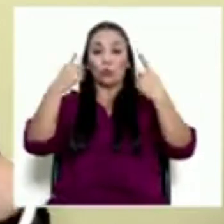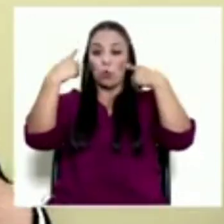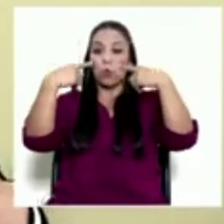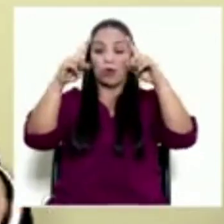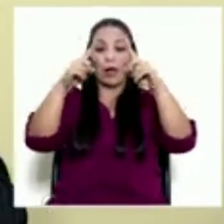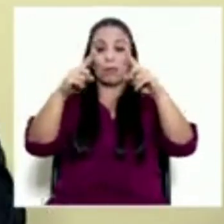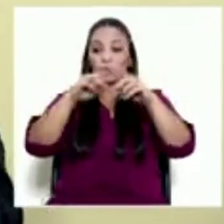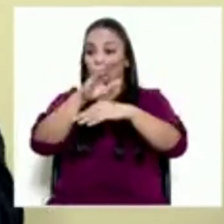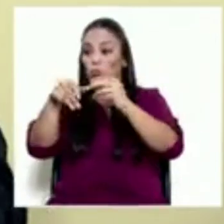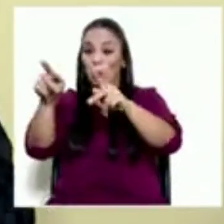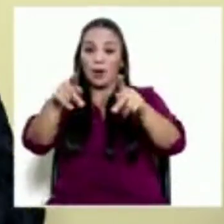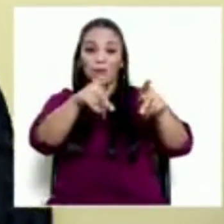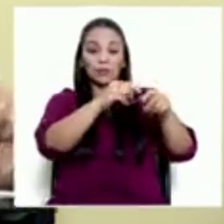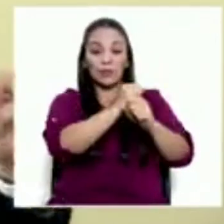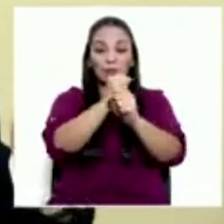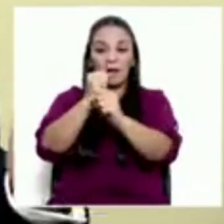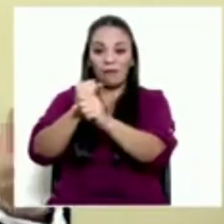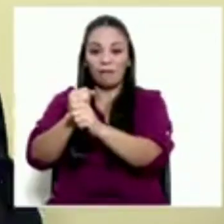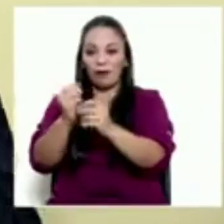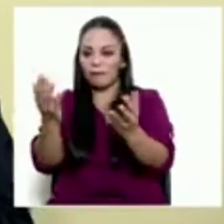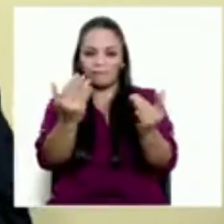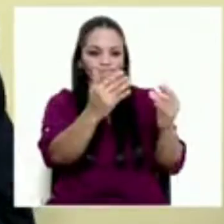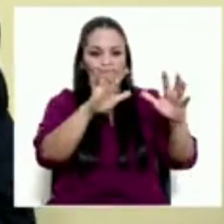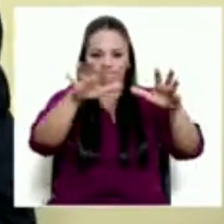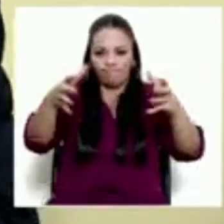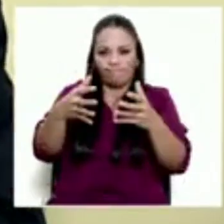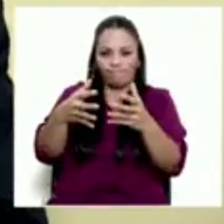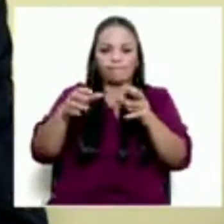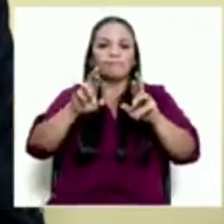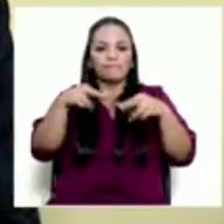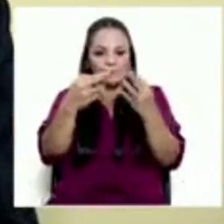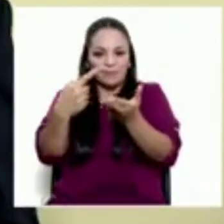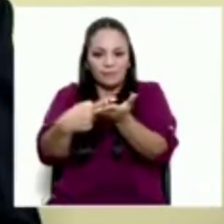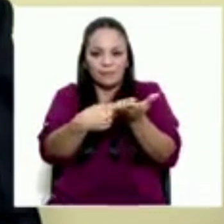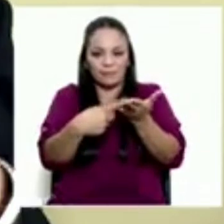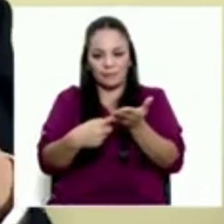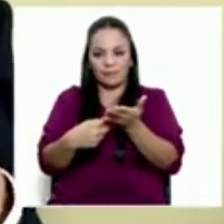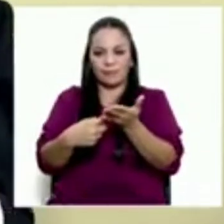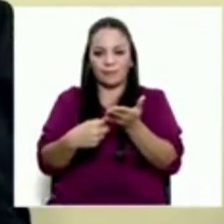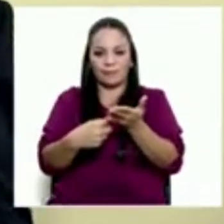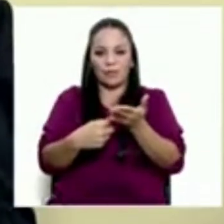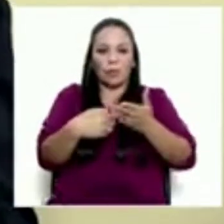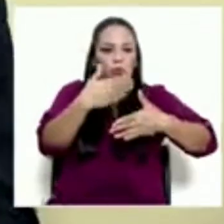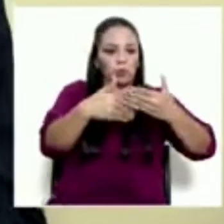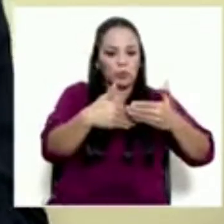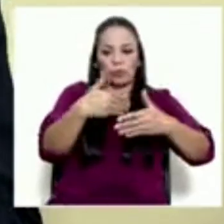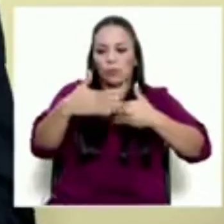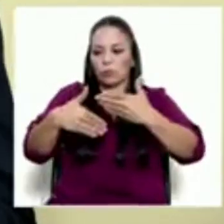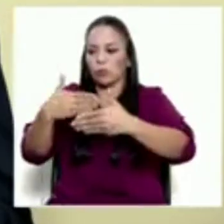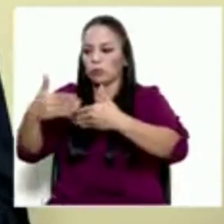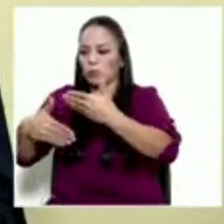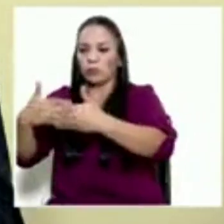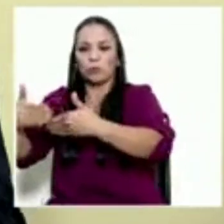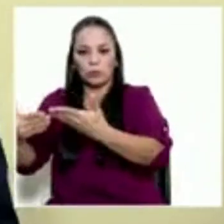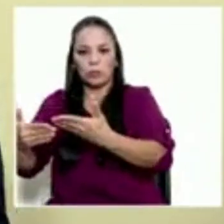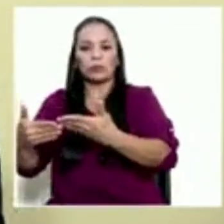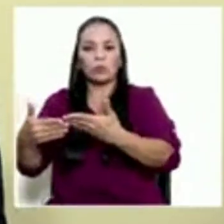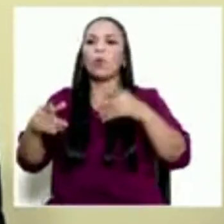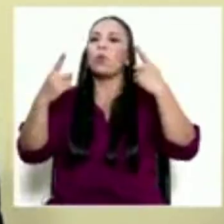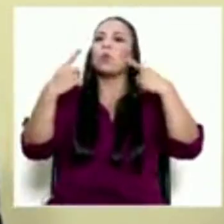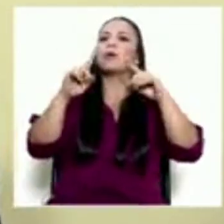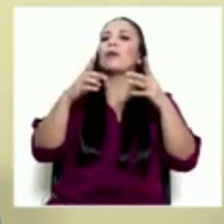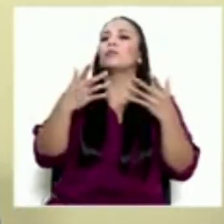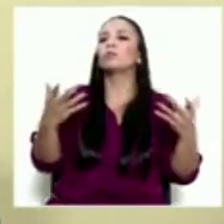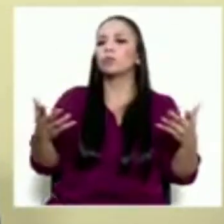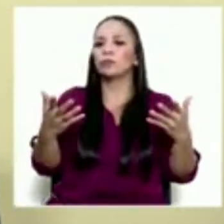los involucrados, quebramos el proceso en cada uno de los diferentes pasos y el compromiso